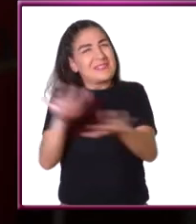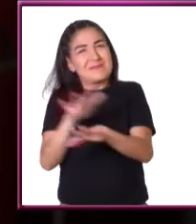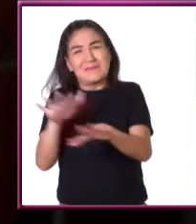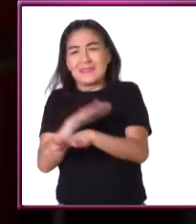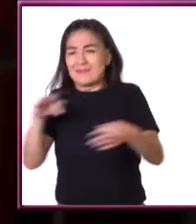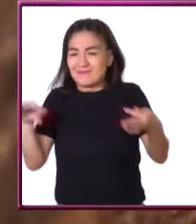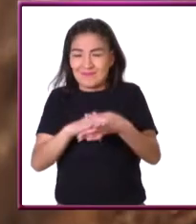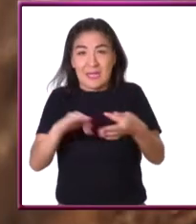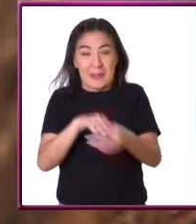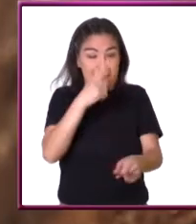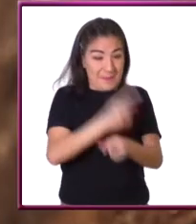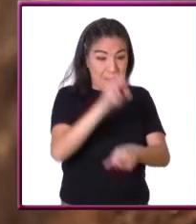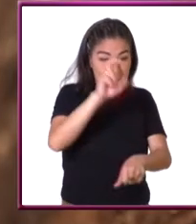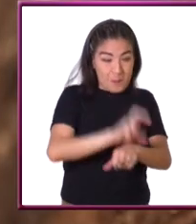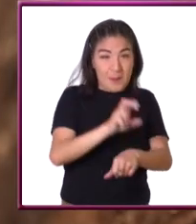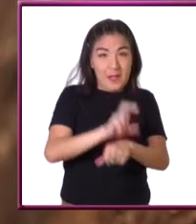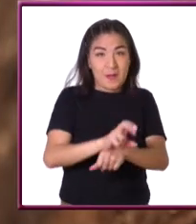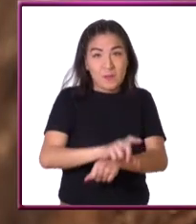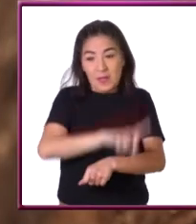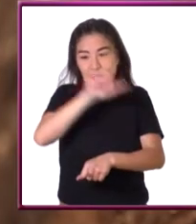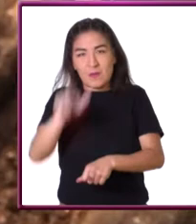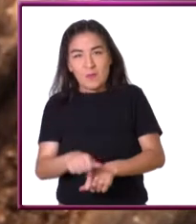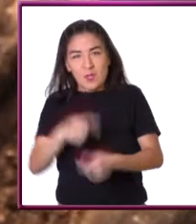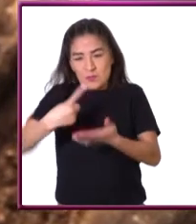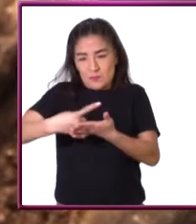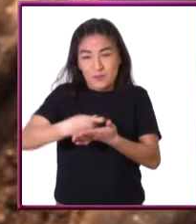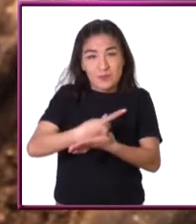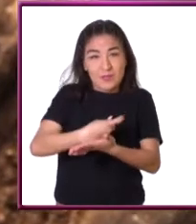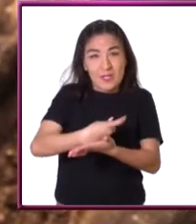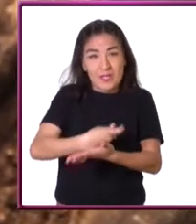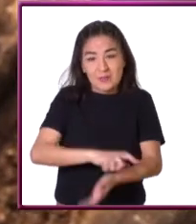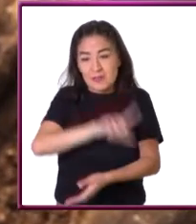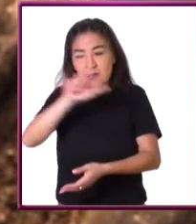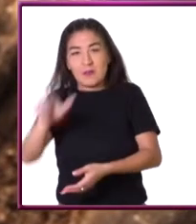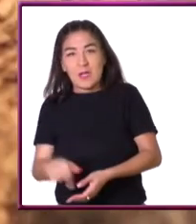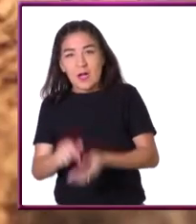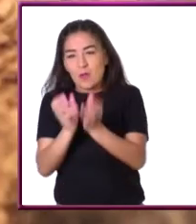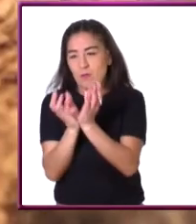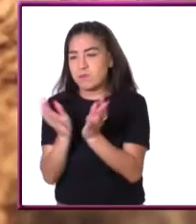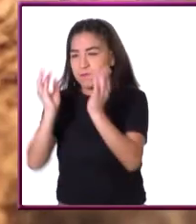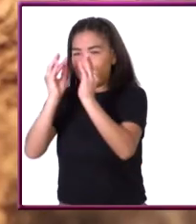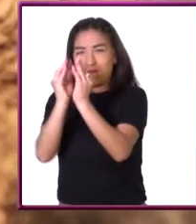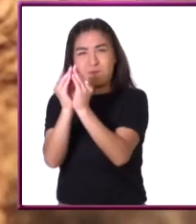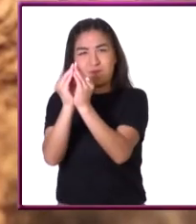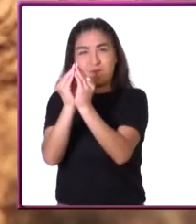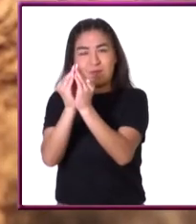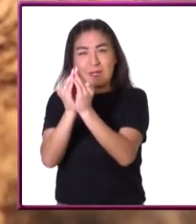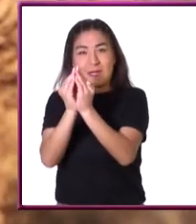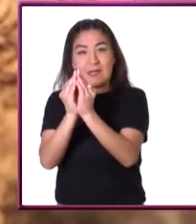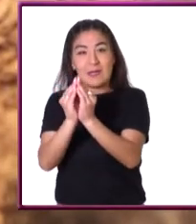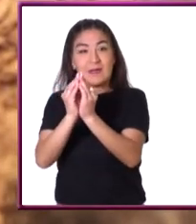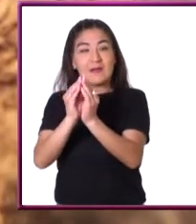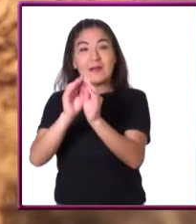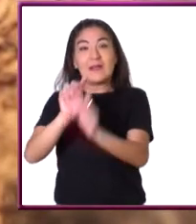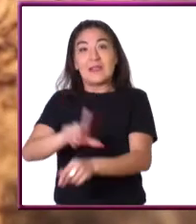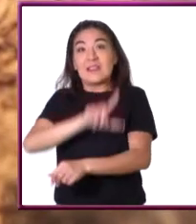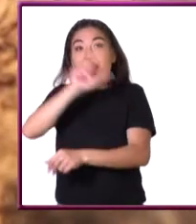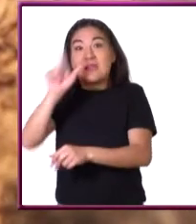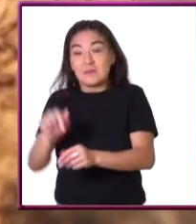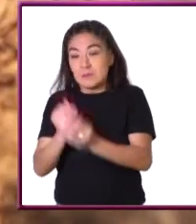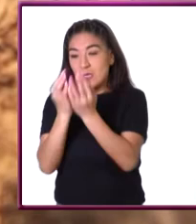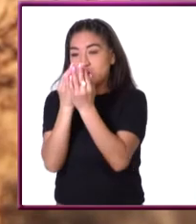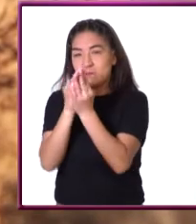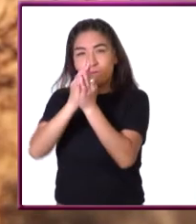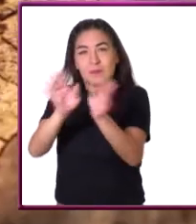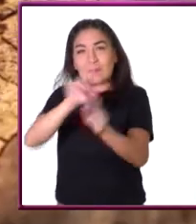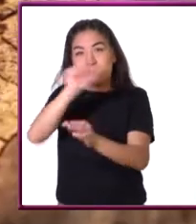contrastantemente, Que primero son un huevo, después se vuelven una larva o un gusano, después se vuelven un capullo y son como